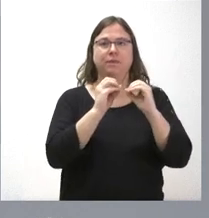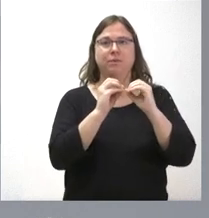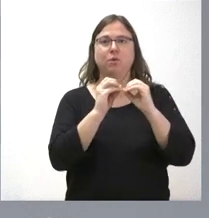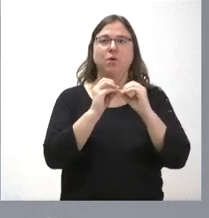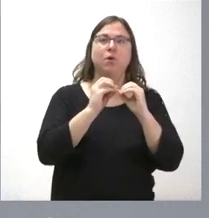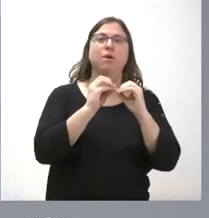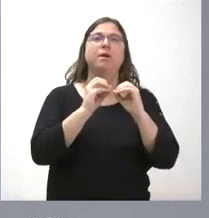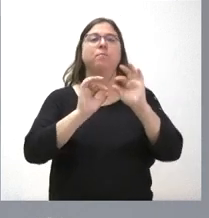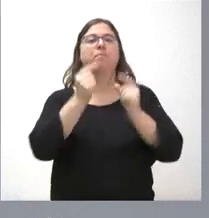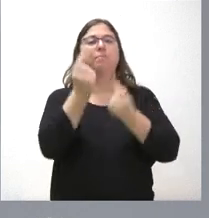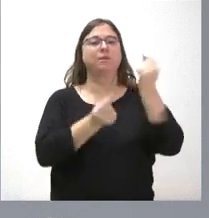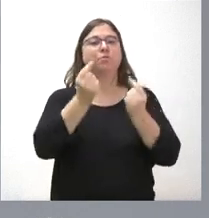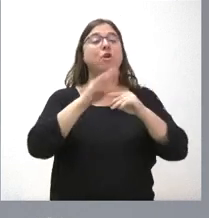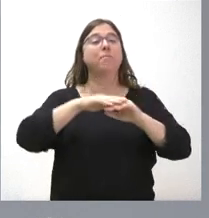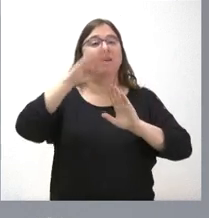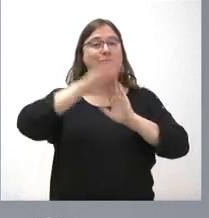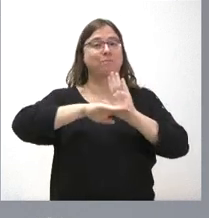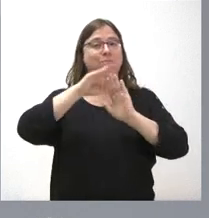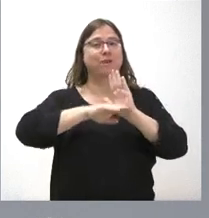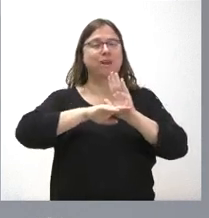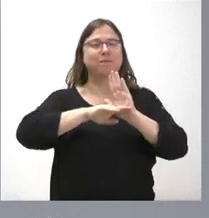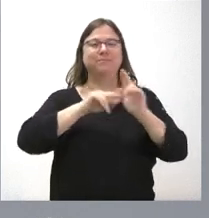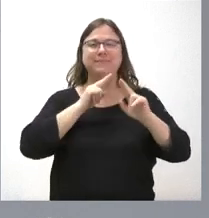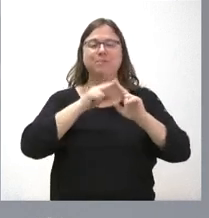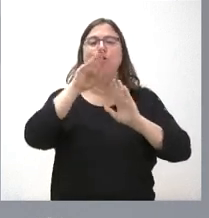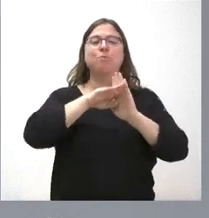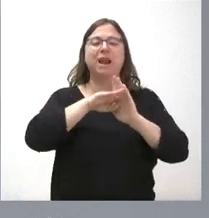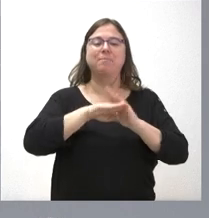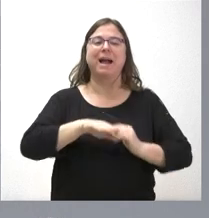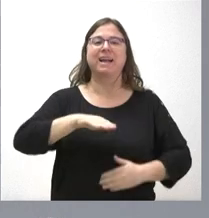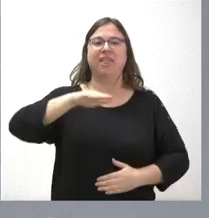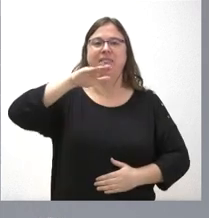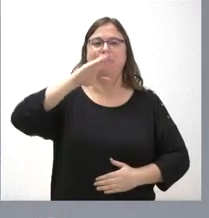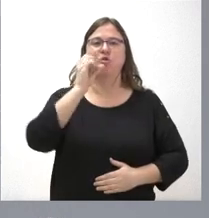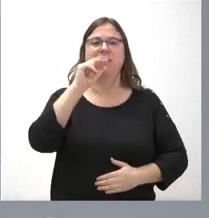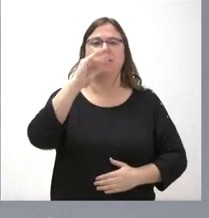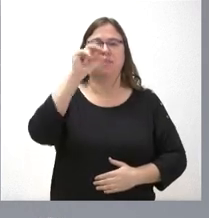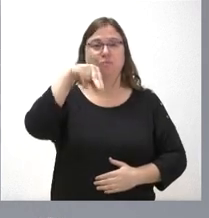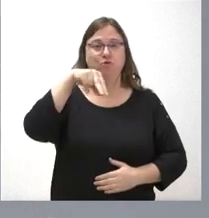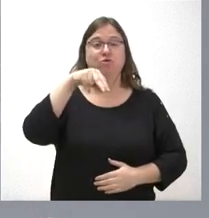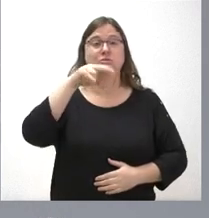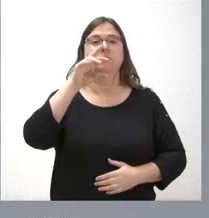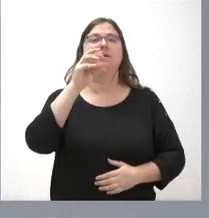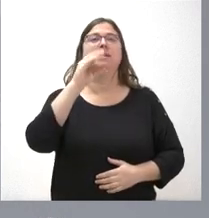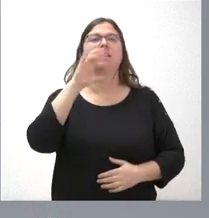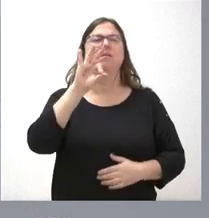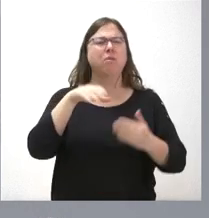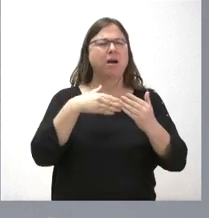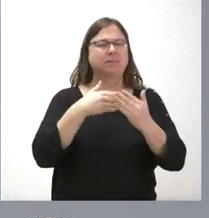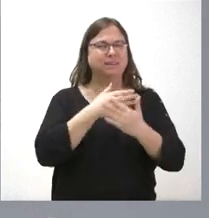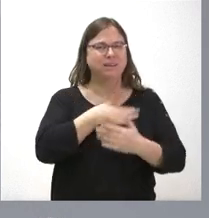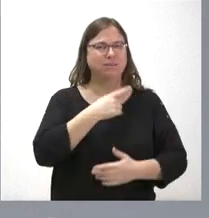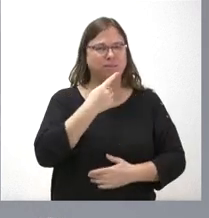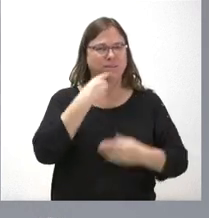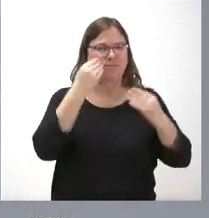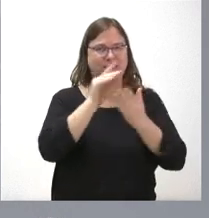al programa Crecemos, hasta, quiero decirles